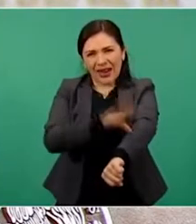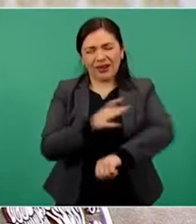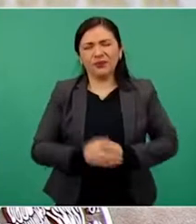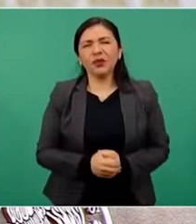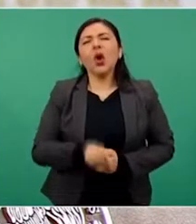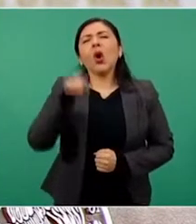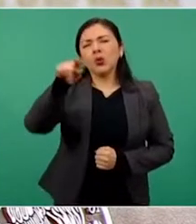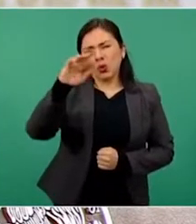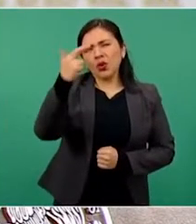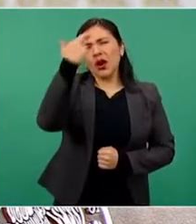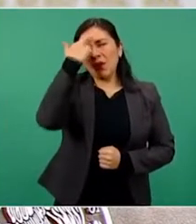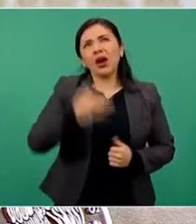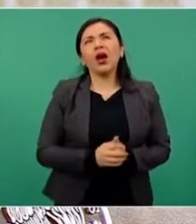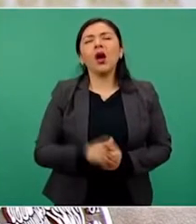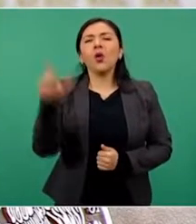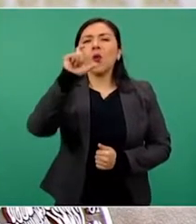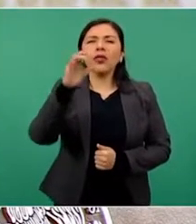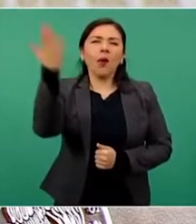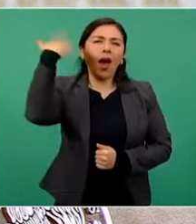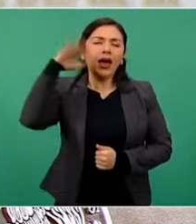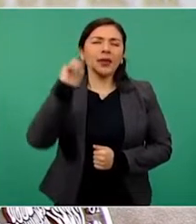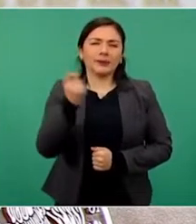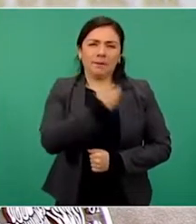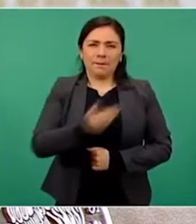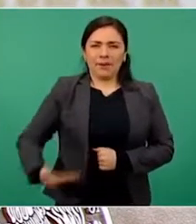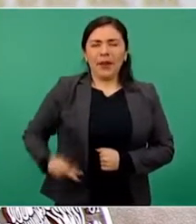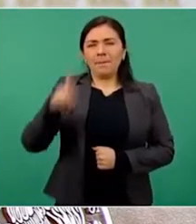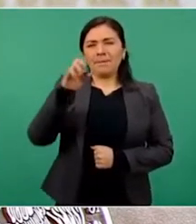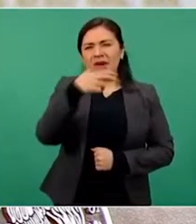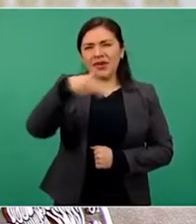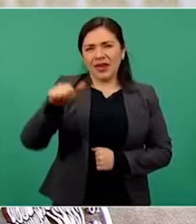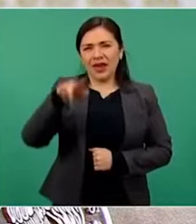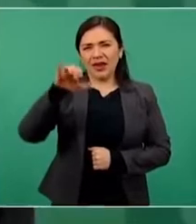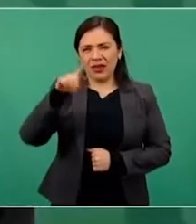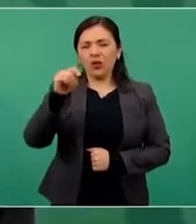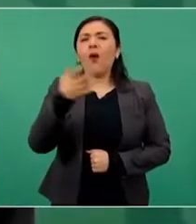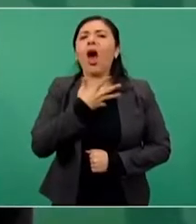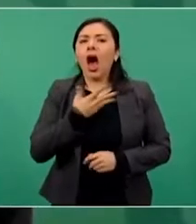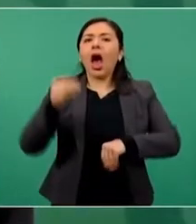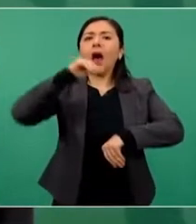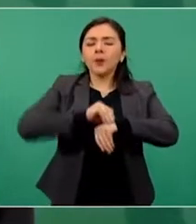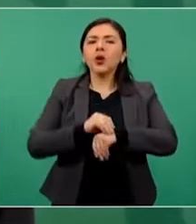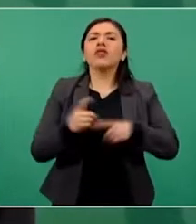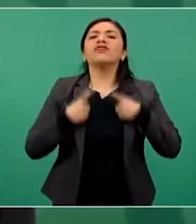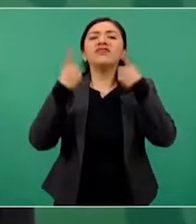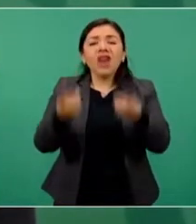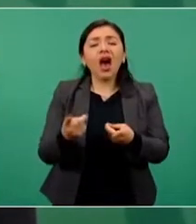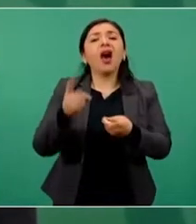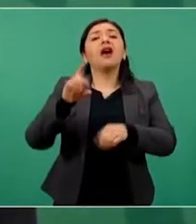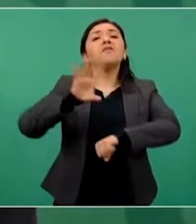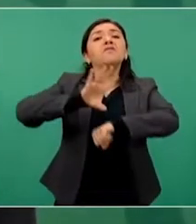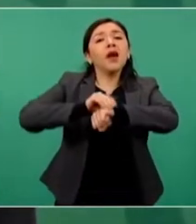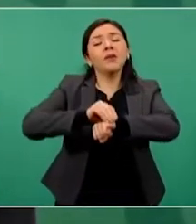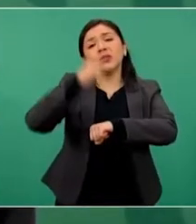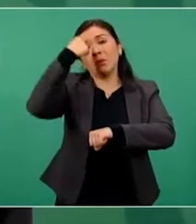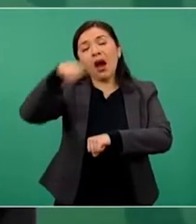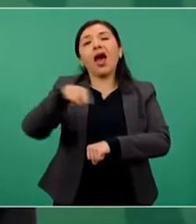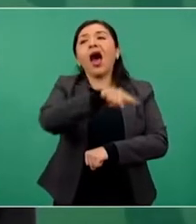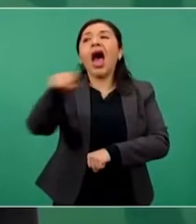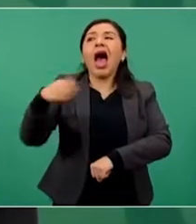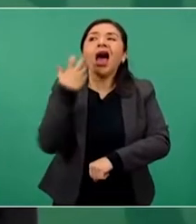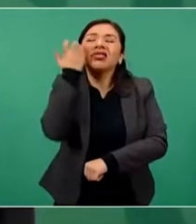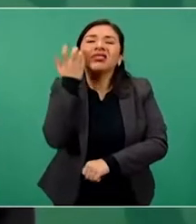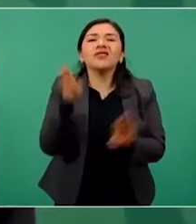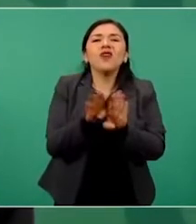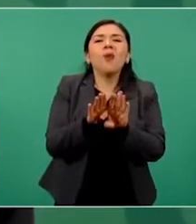permisos de importación de gasolinas y para instalar gasolineras. Se entregaban a funcionarios y empresarios amigos, pero